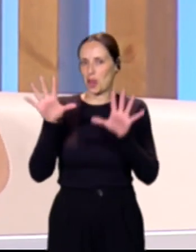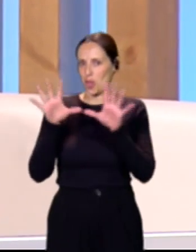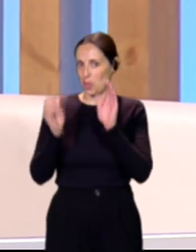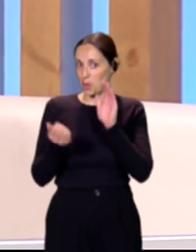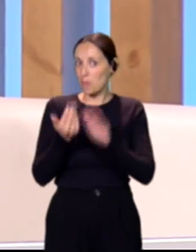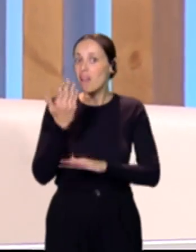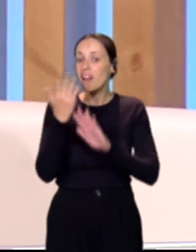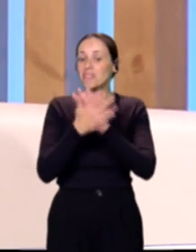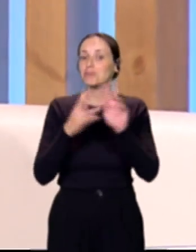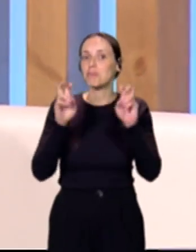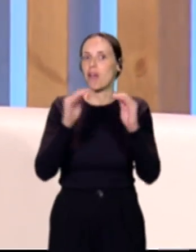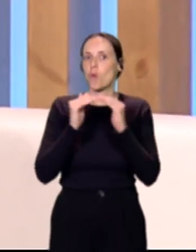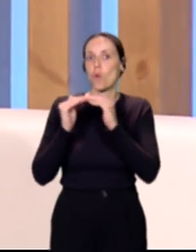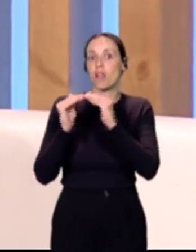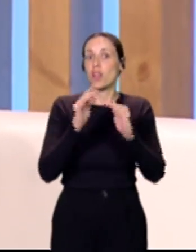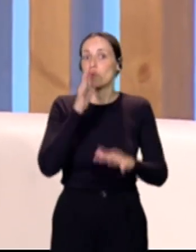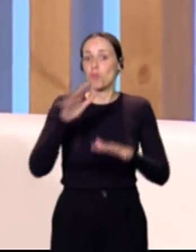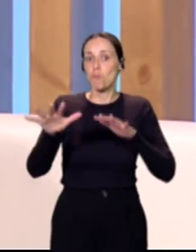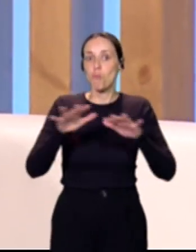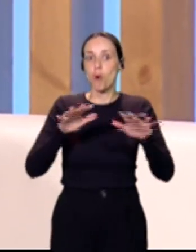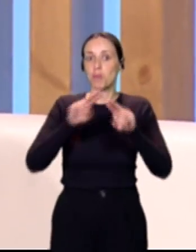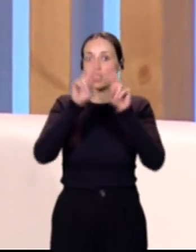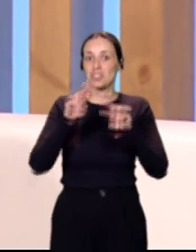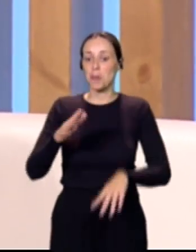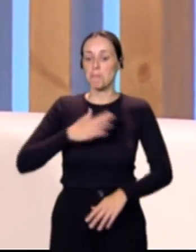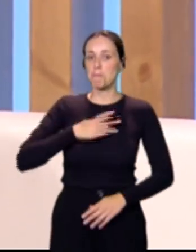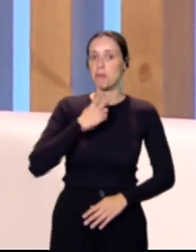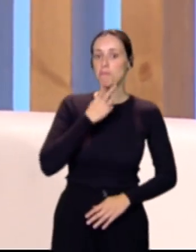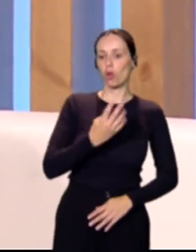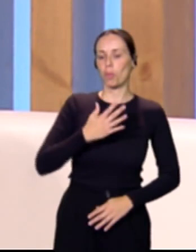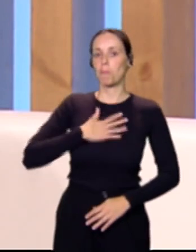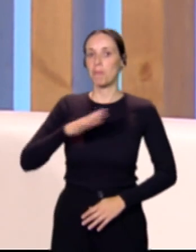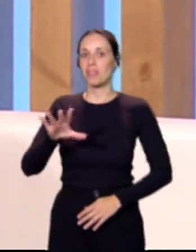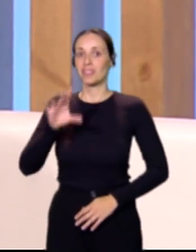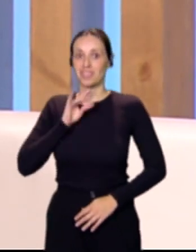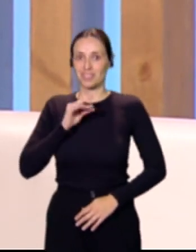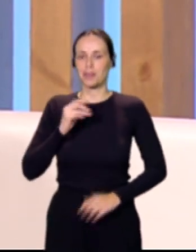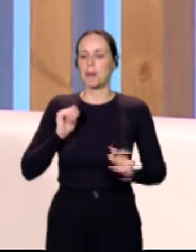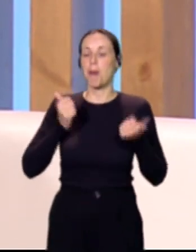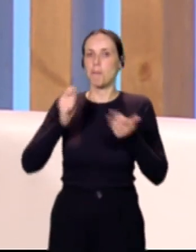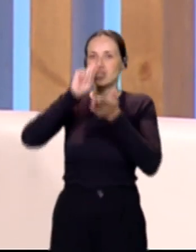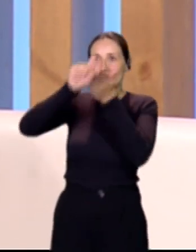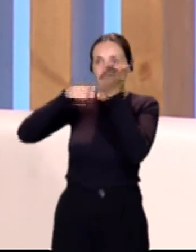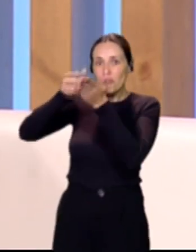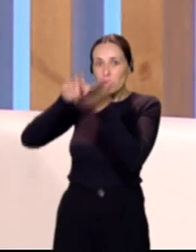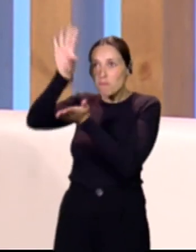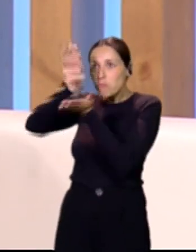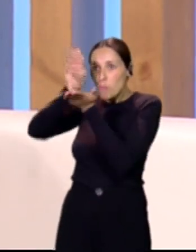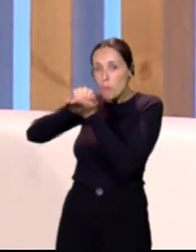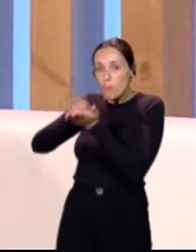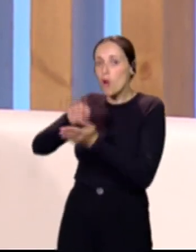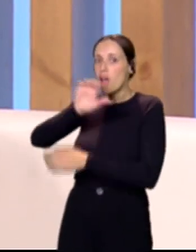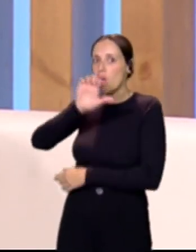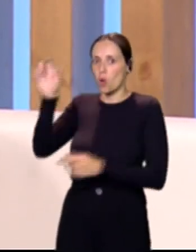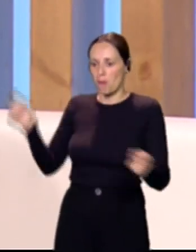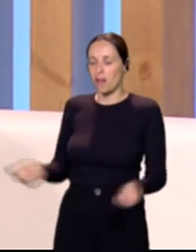hablar de igualdad porque el movimiento internacional Mi Voz Mi Decisión ha comenzado una campaña de recogida de firmas en toda Europa con la finalidad